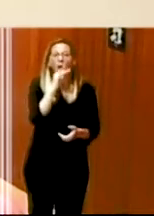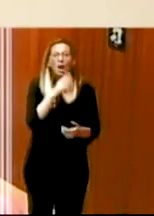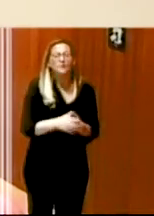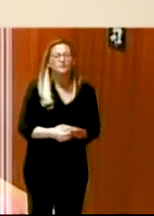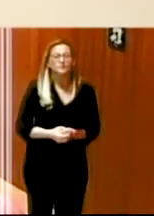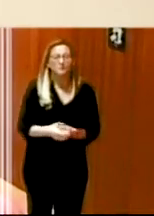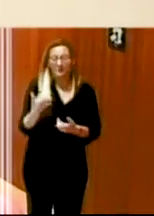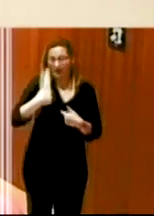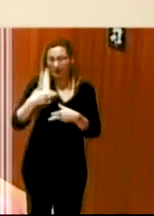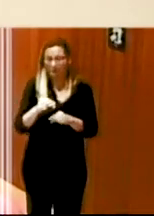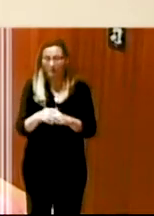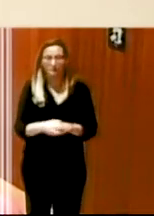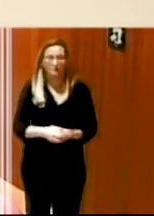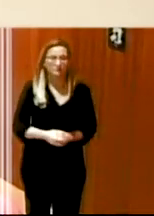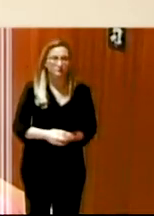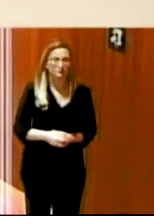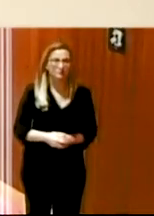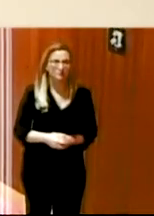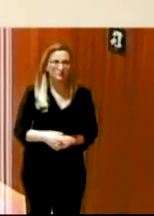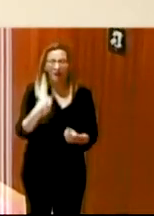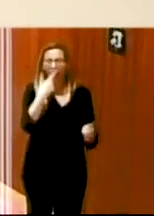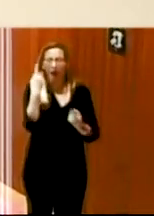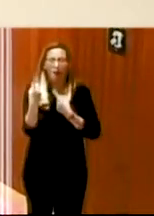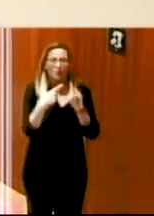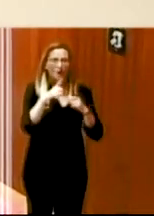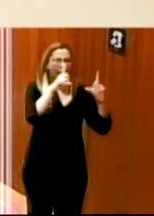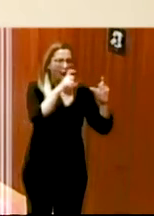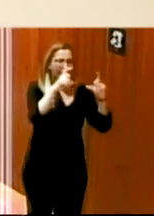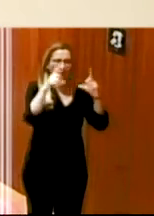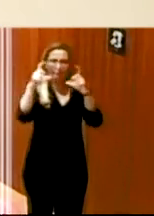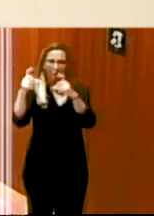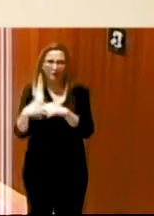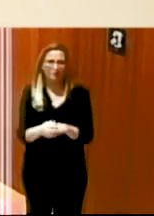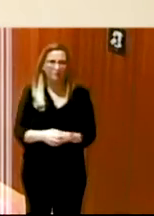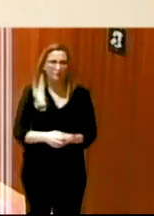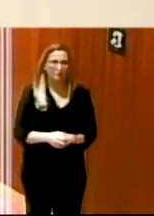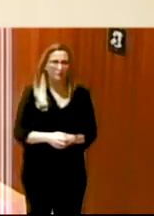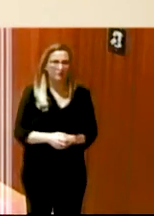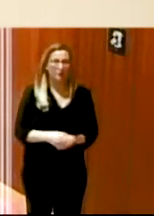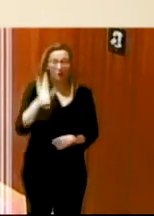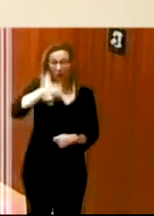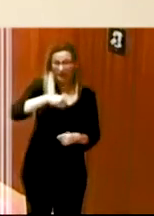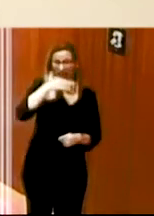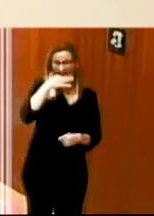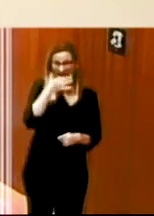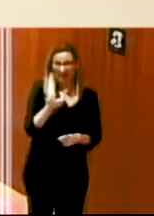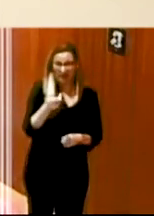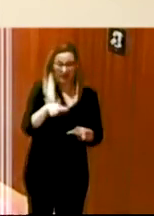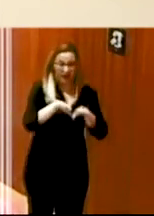para terminar hay algunas fotos luego como vamos a poder esta tarde estamos también en la mesa redonda y vamos a poder seguir